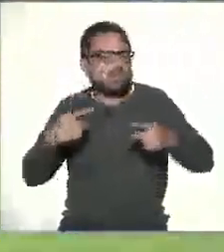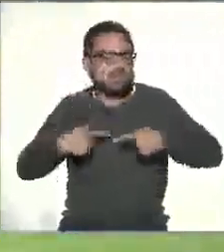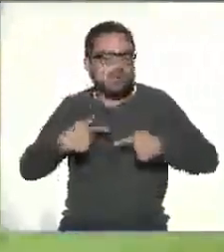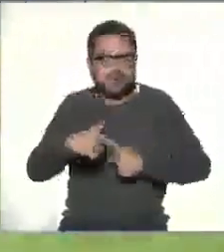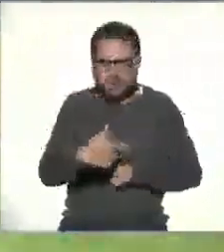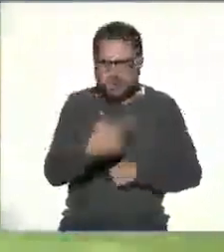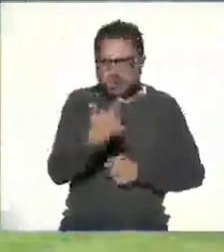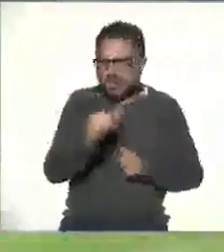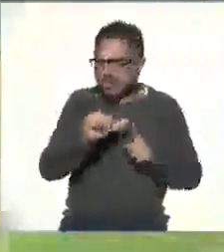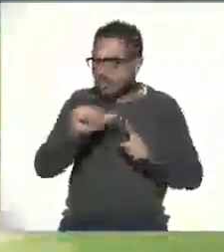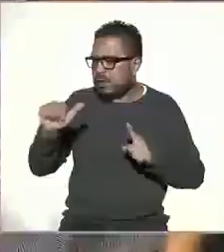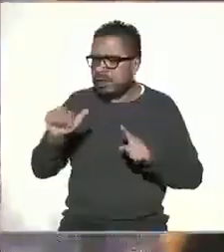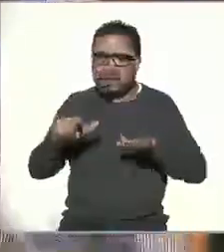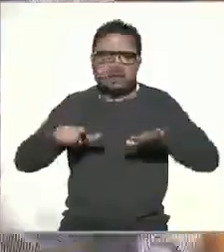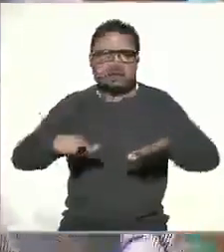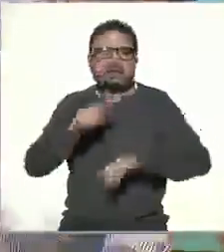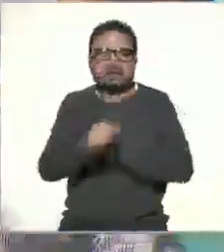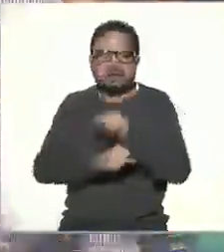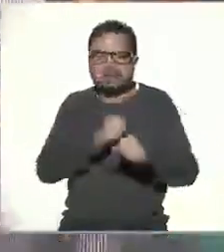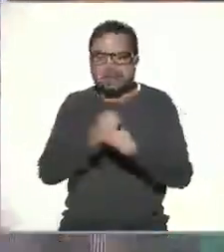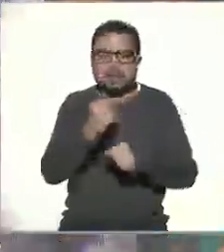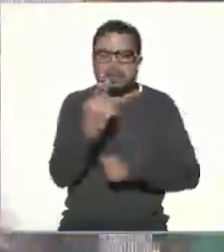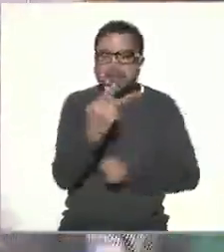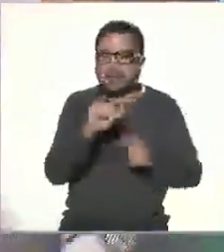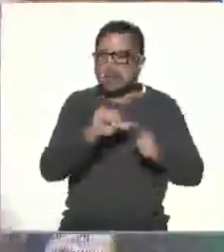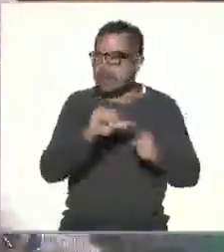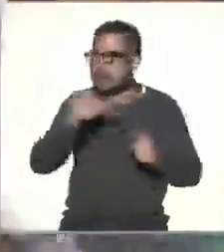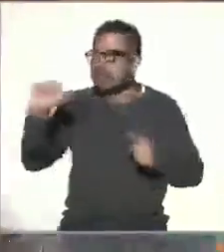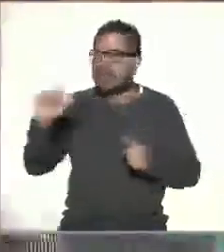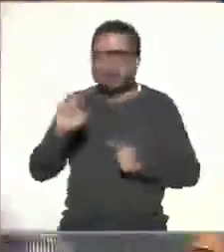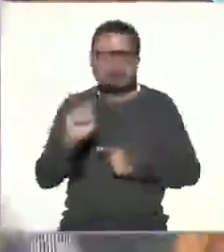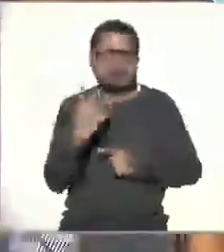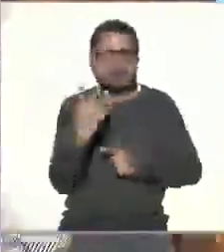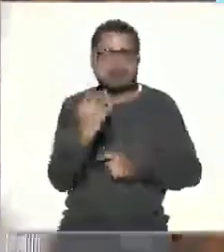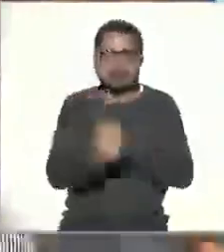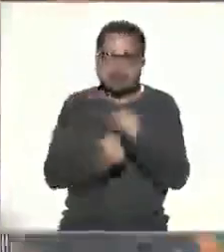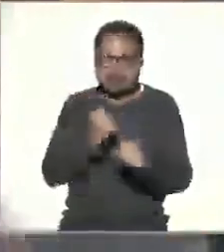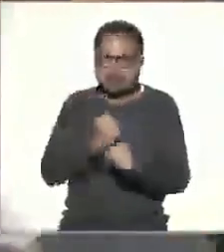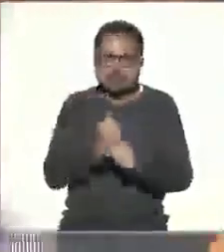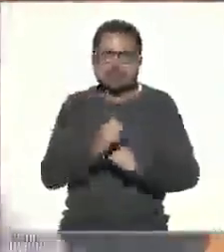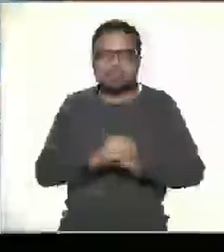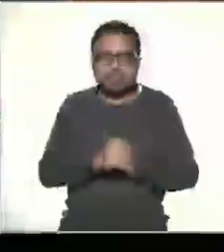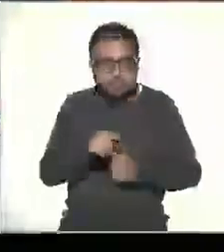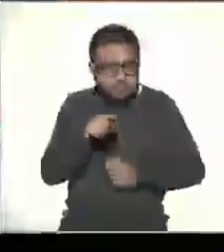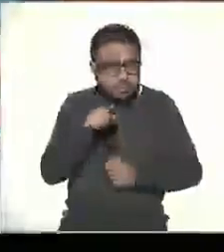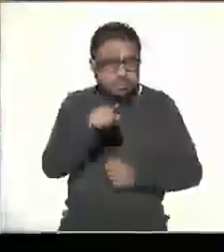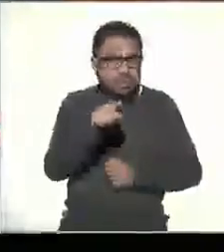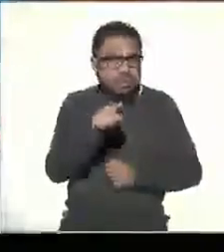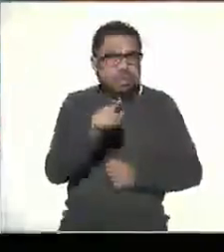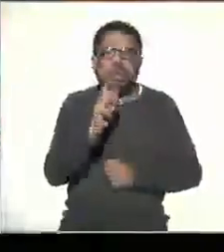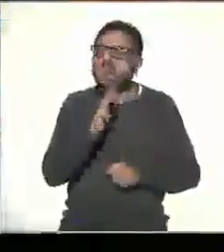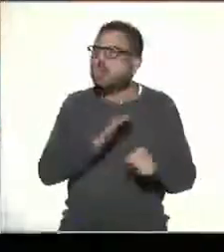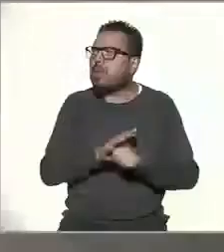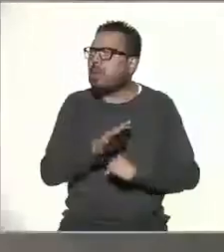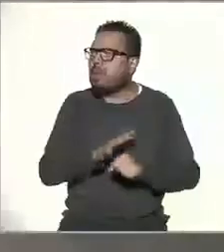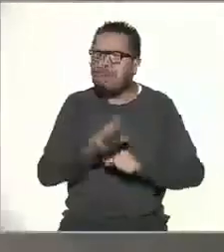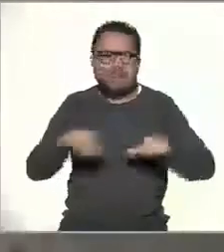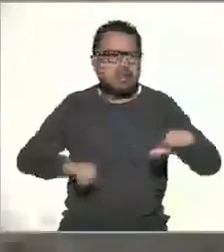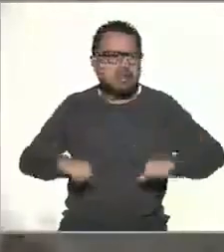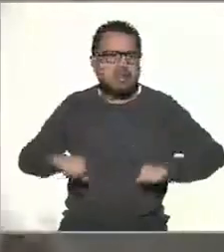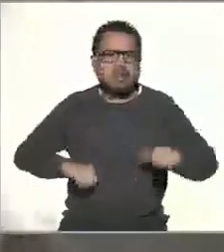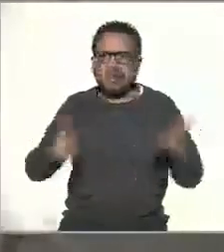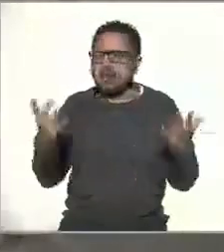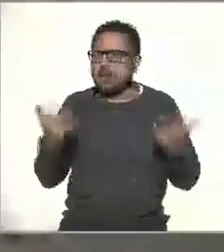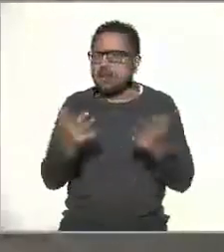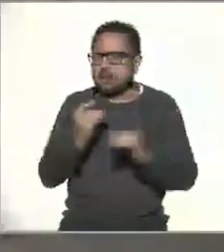12 a 17 años y de 25 a 34 años. Y tú, ¿qué actividades realizas en